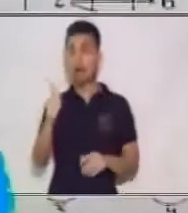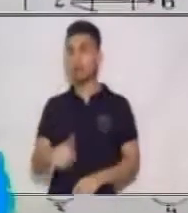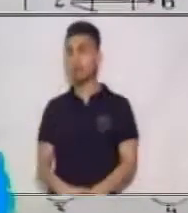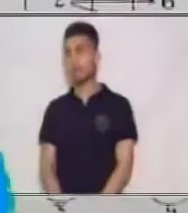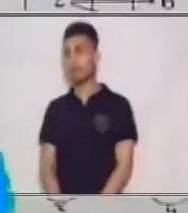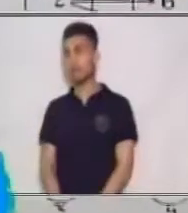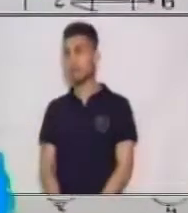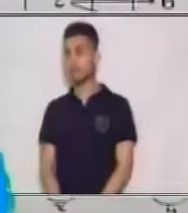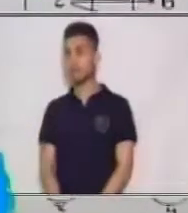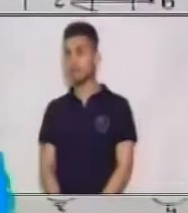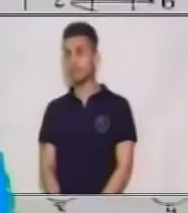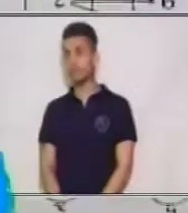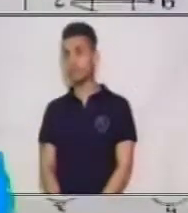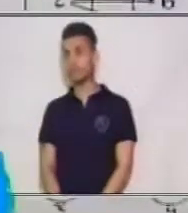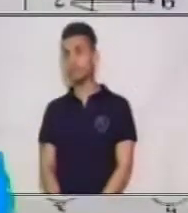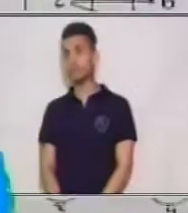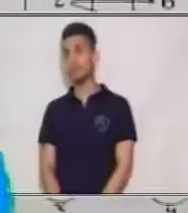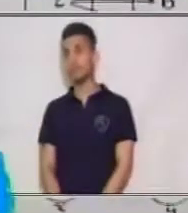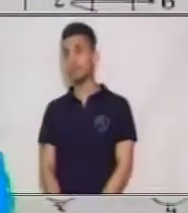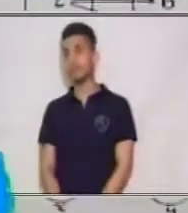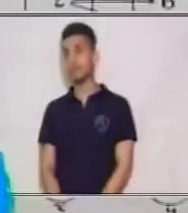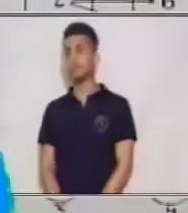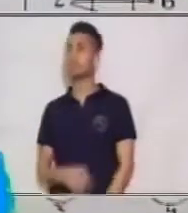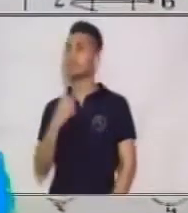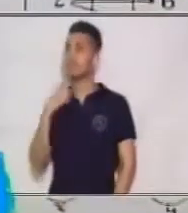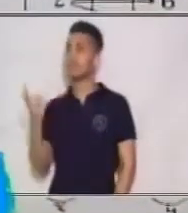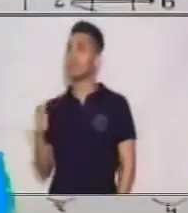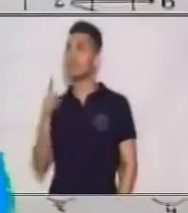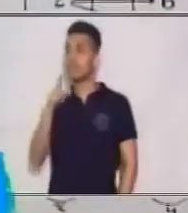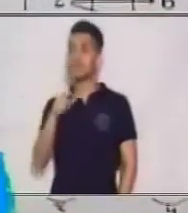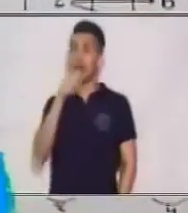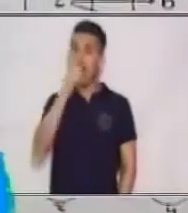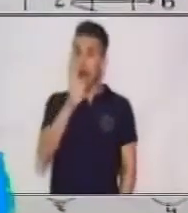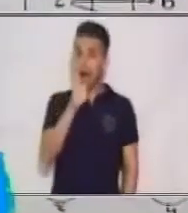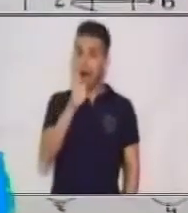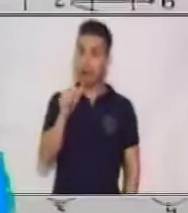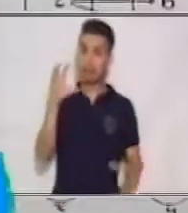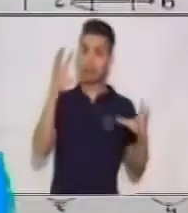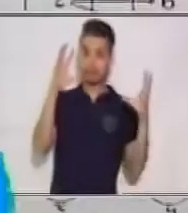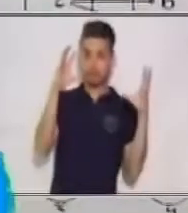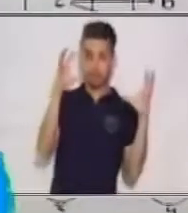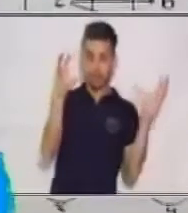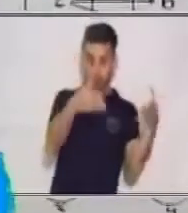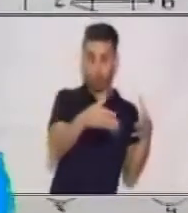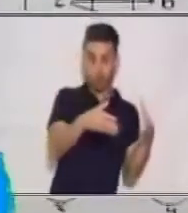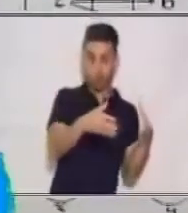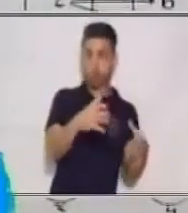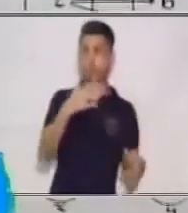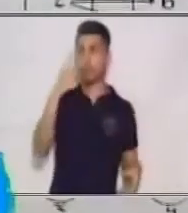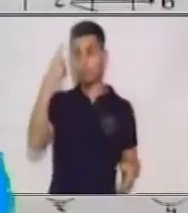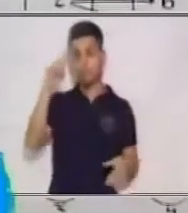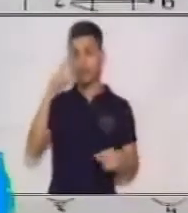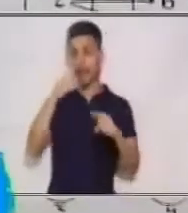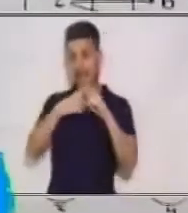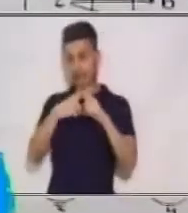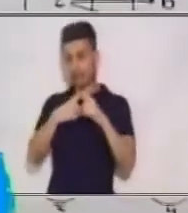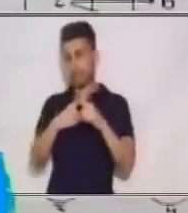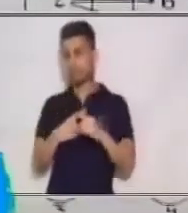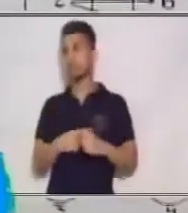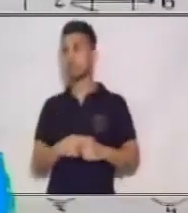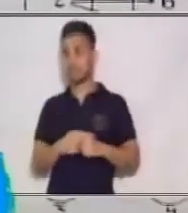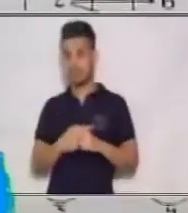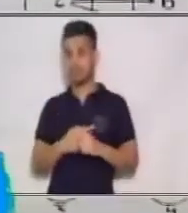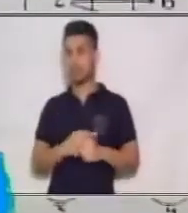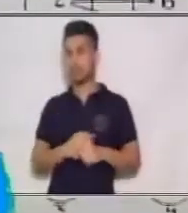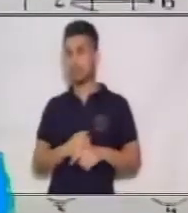eso ya me dice que los elementos que están aquí, ¿verdad? Son de X. X es un elemento